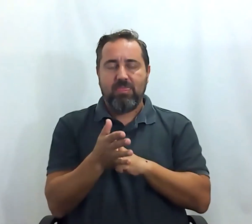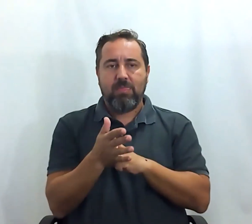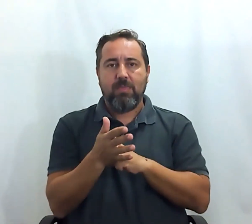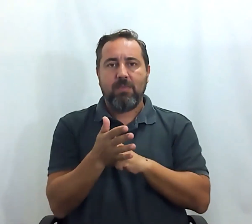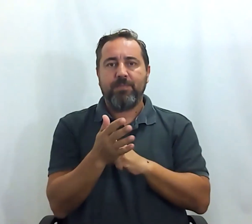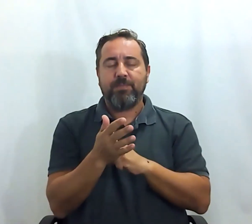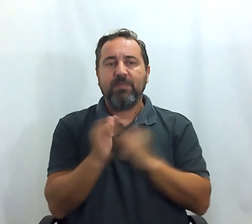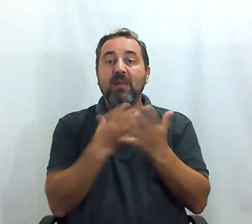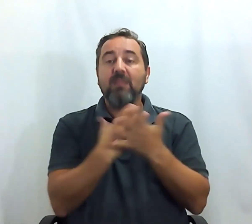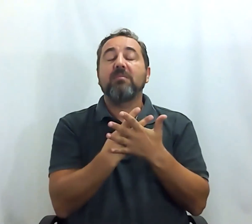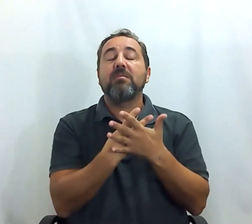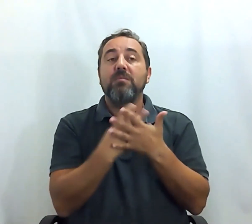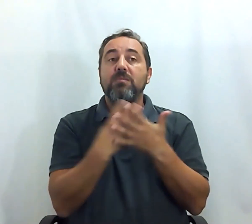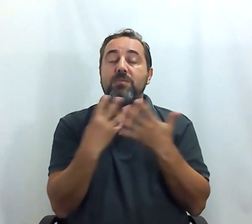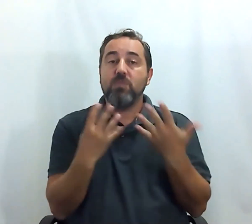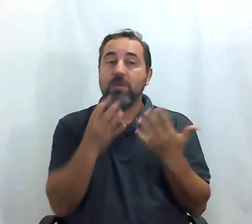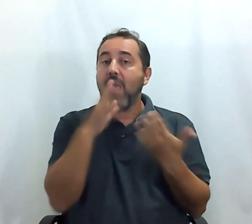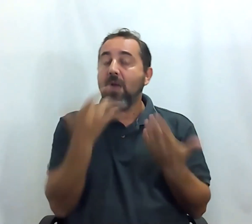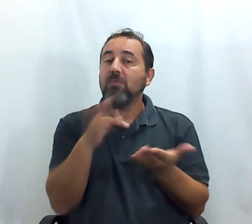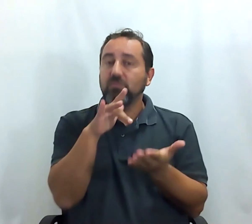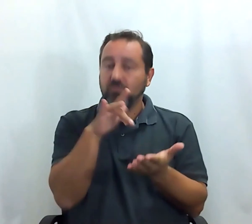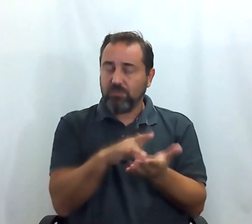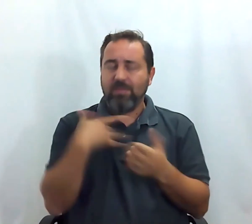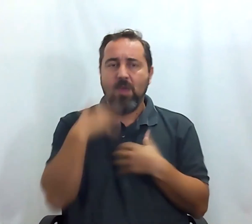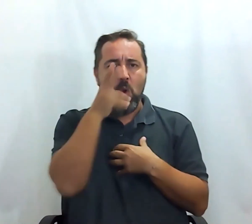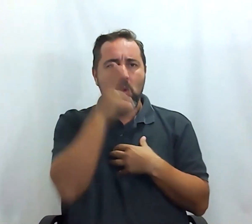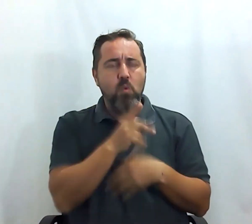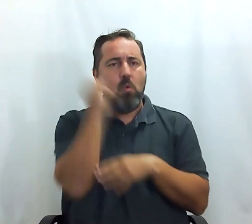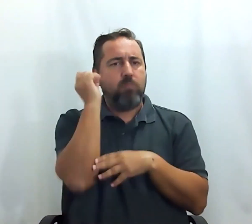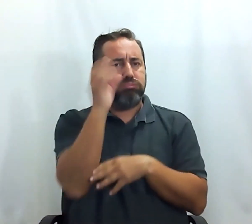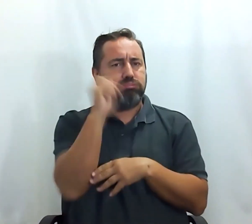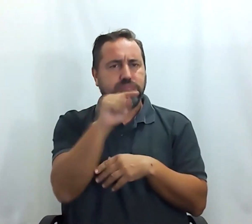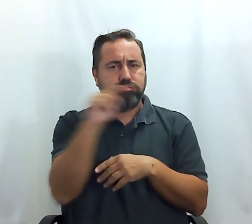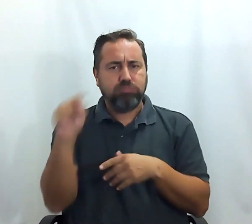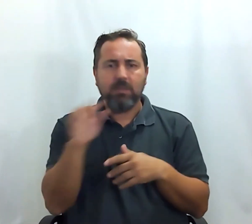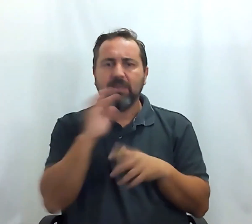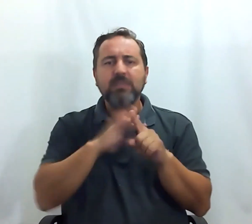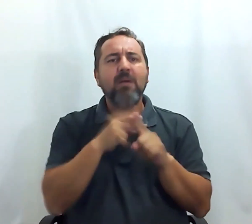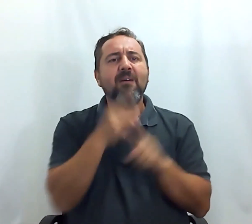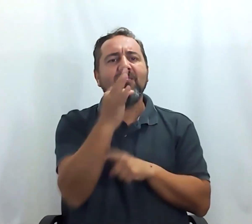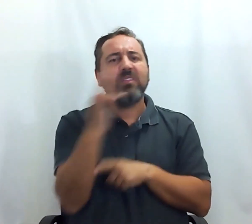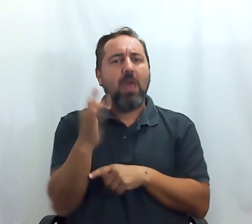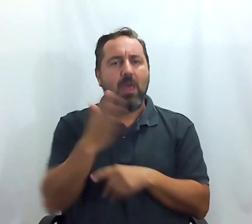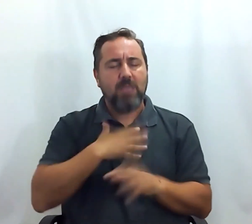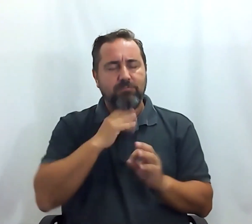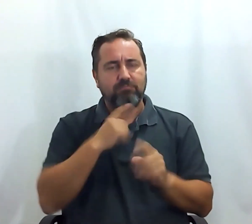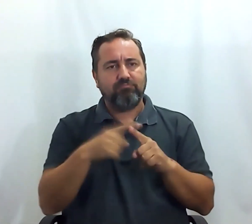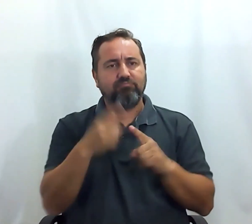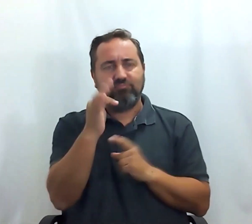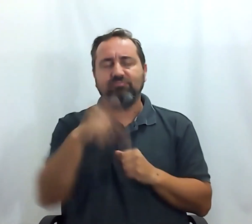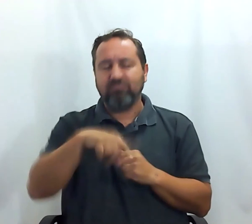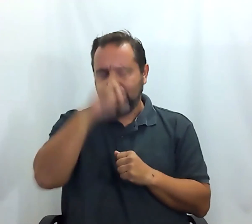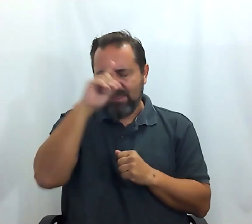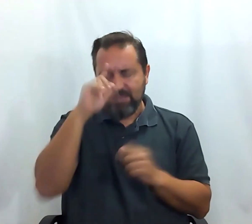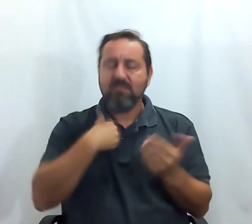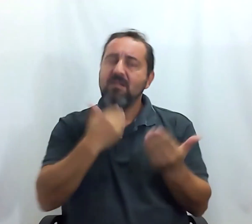Ahora tenemos unos ponentes de lujo que nos acompañan para contarnos las ventajas de Madrid y quiero darle las